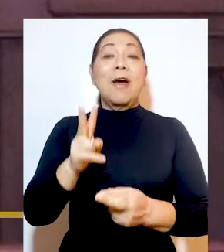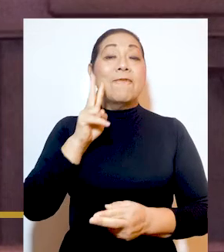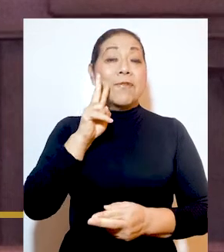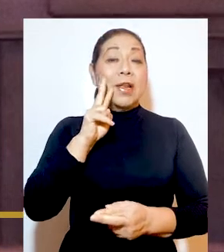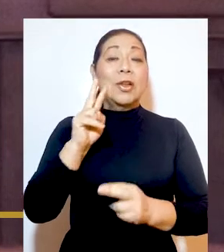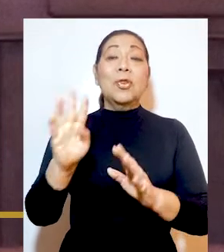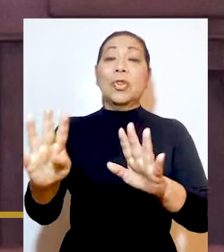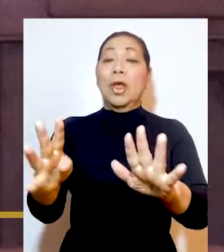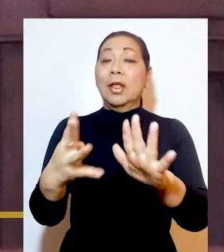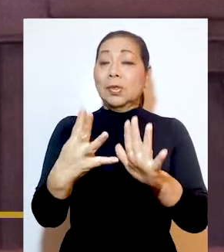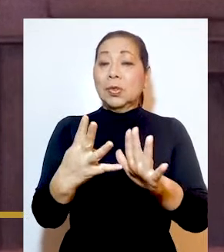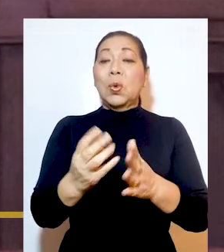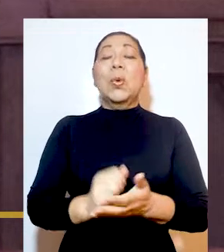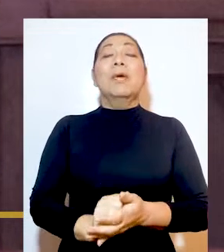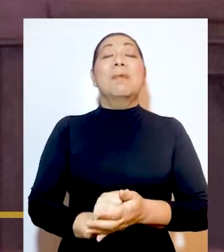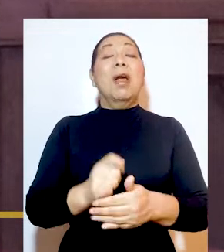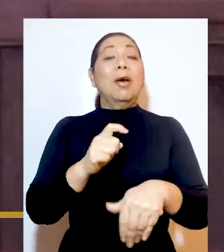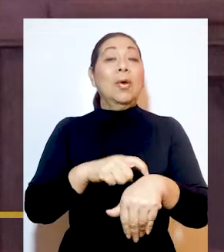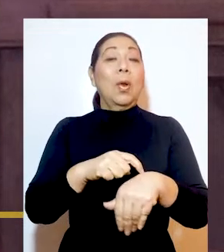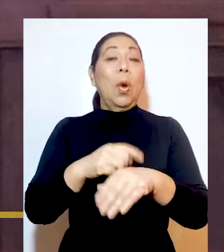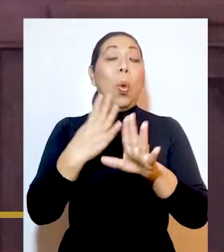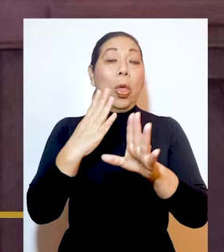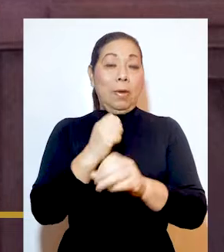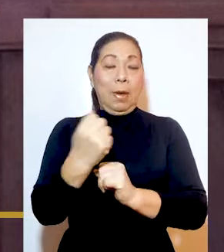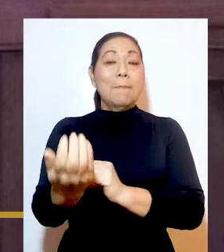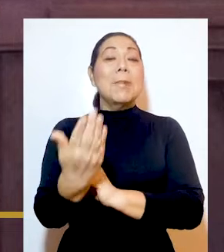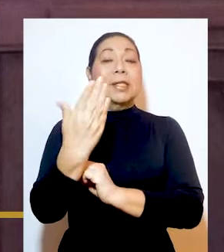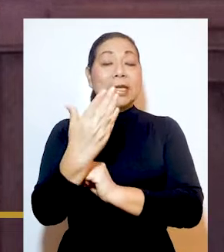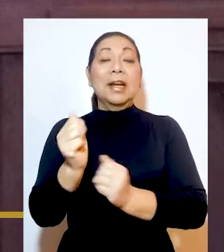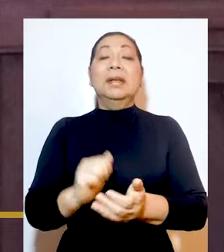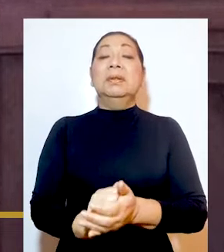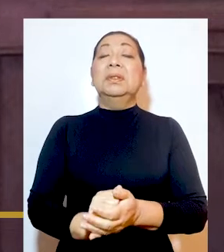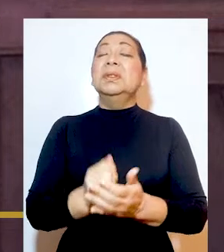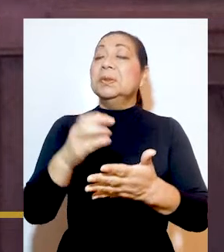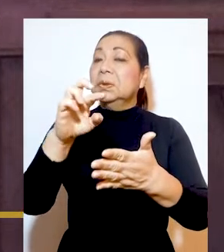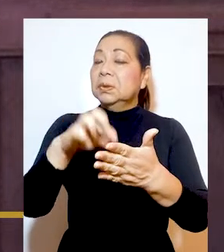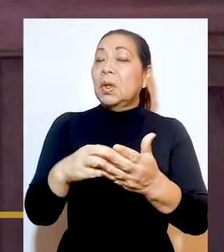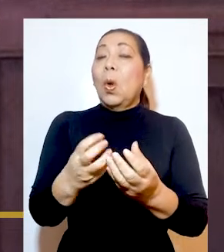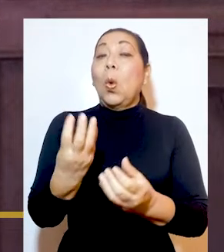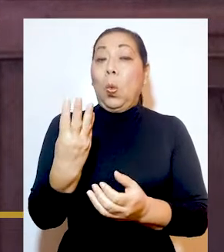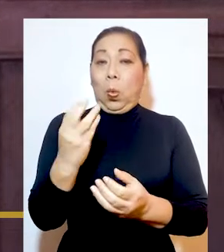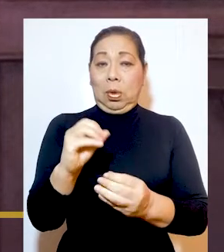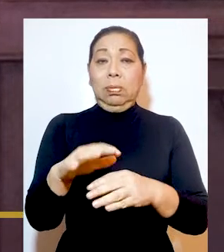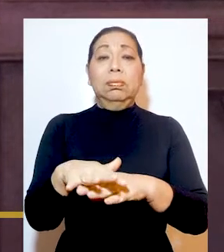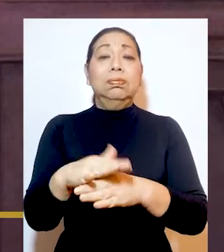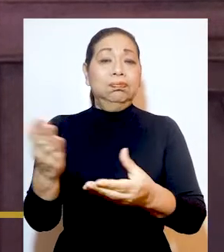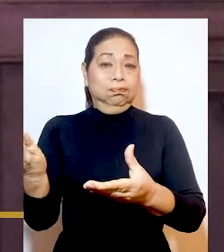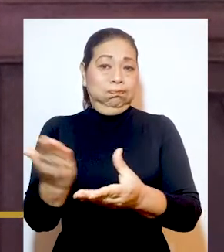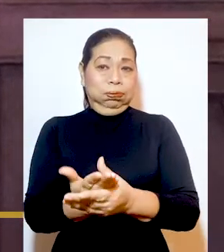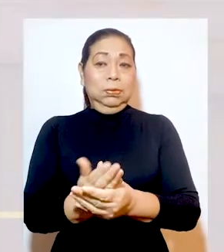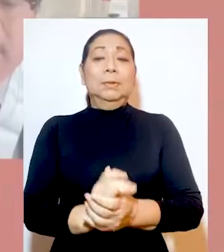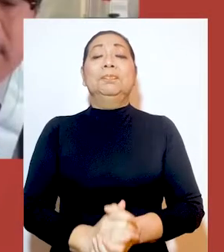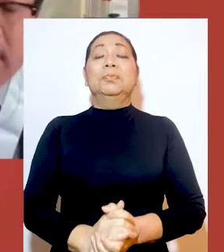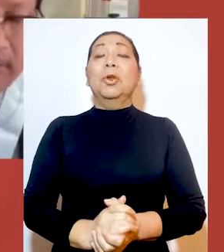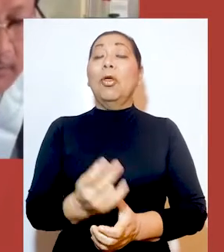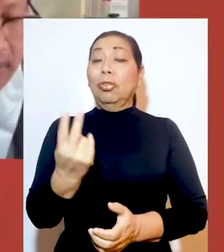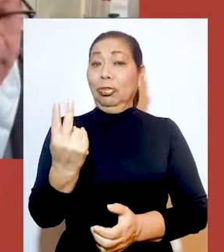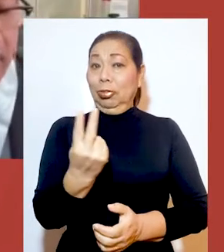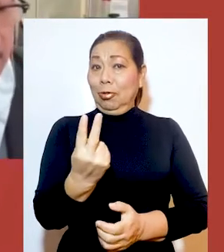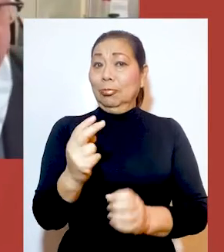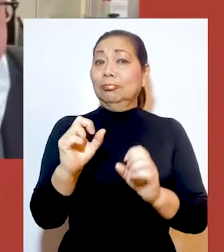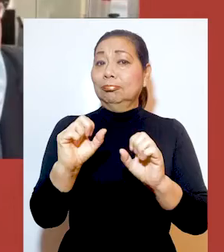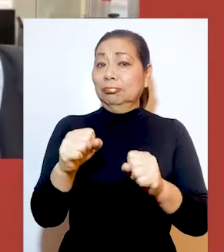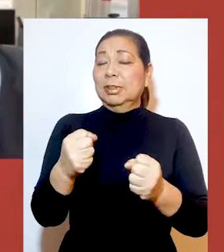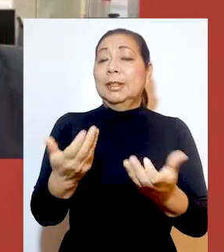el viernes 19 de agosto a las 9 de la mañana y tiene programado ver 40 causas. Ambas